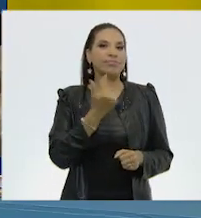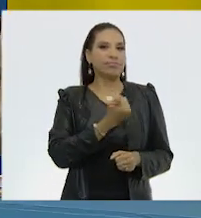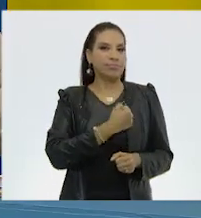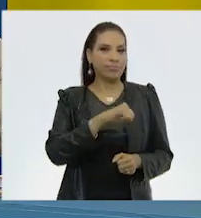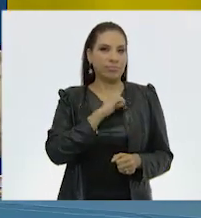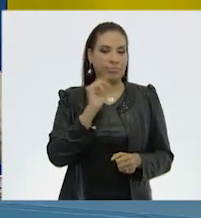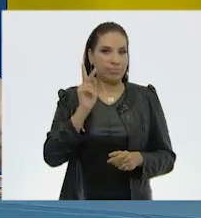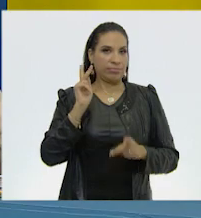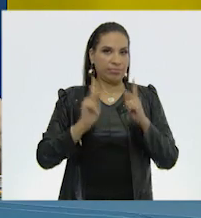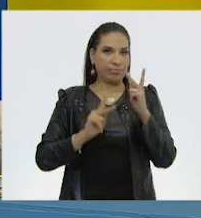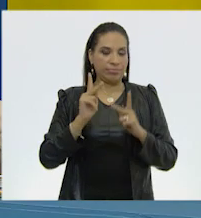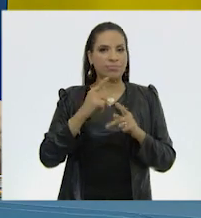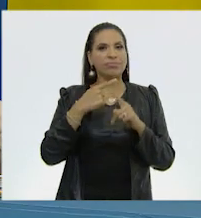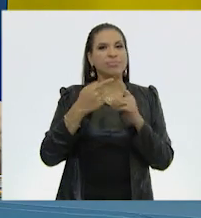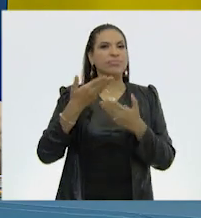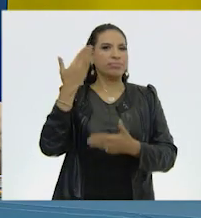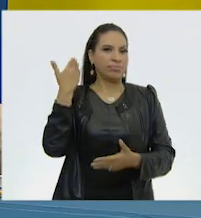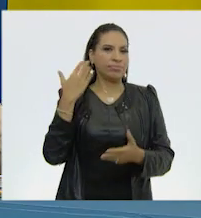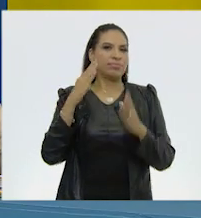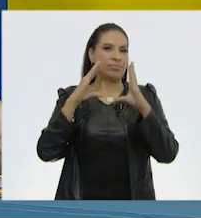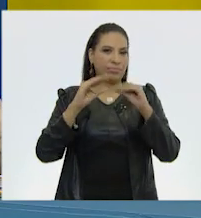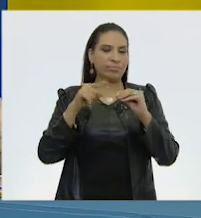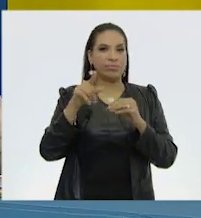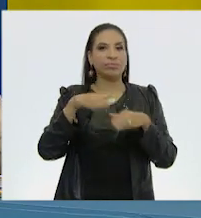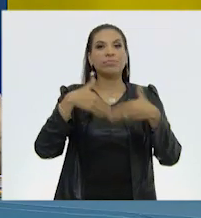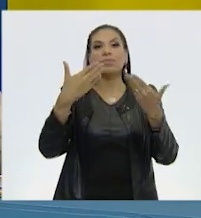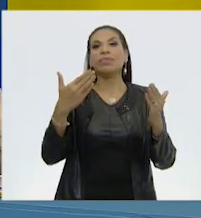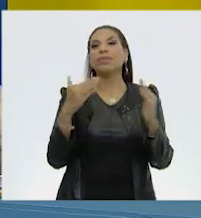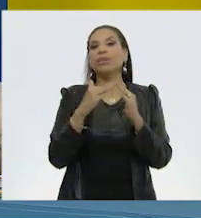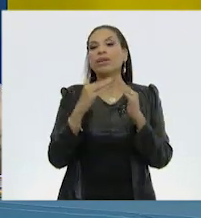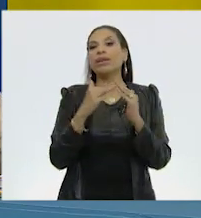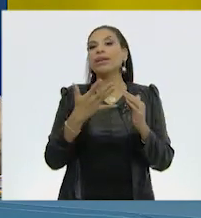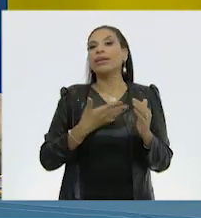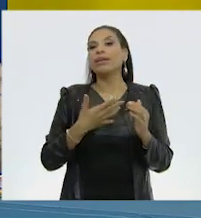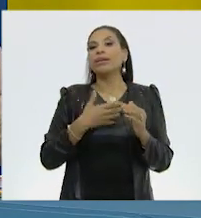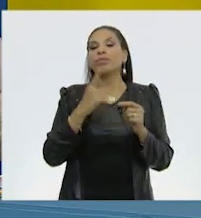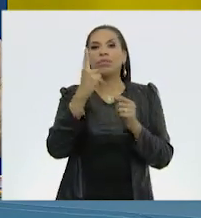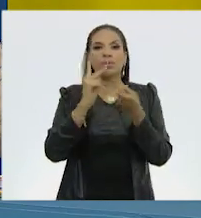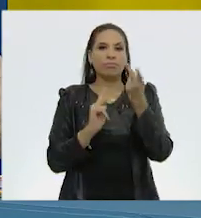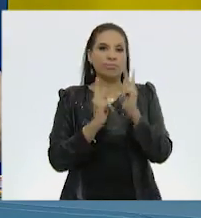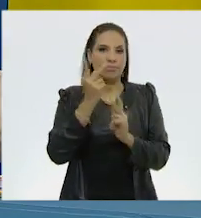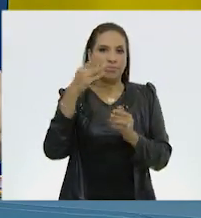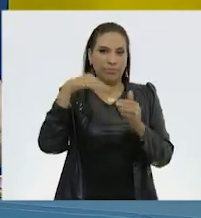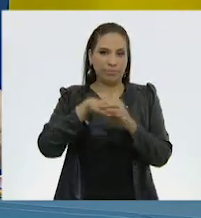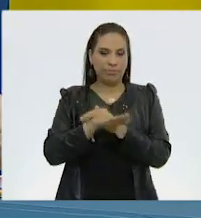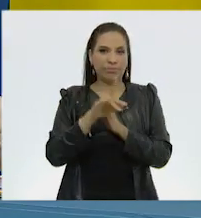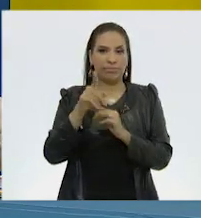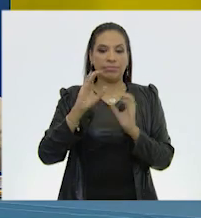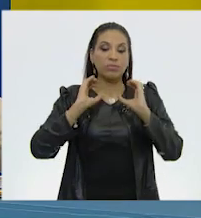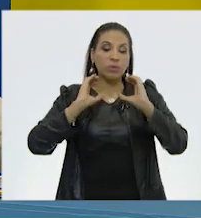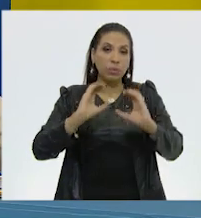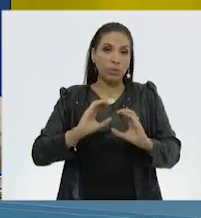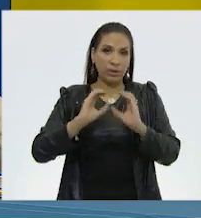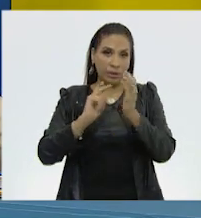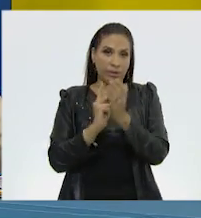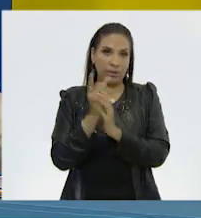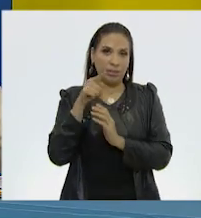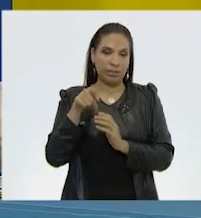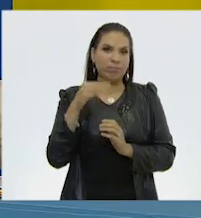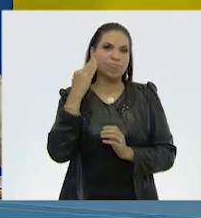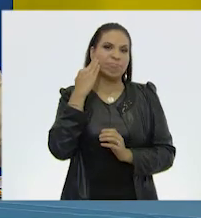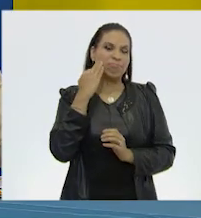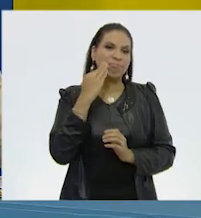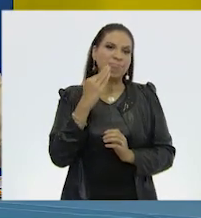Ya lo platicábamos en otra lección. Si tú llegas a tu casa y tienes una plantita al interior y la cuidas, esta